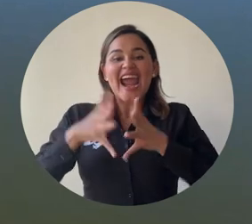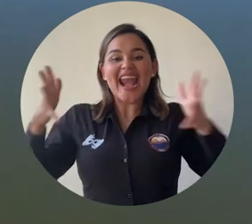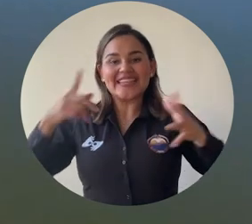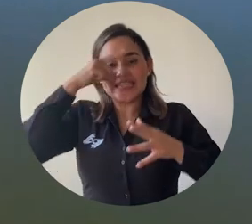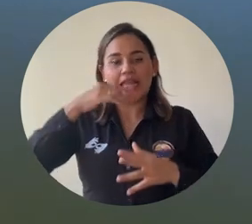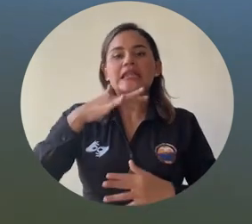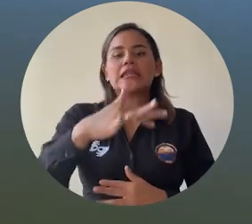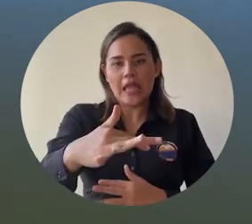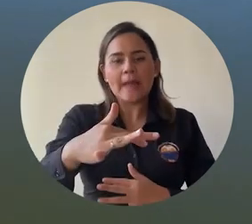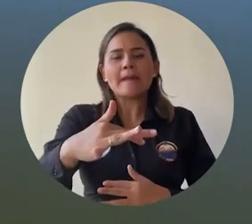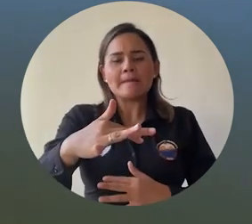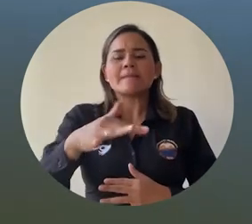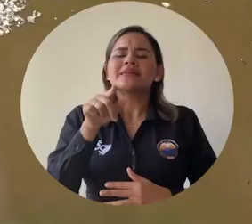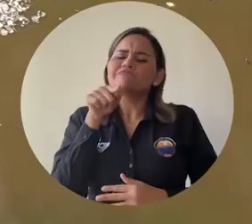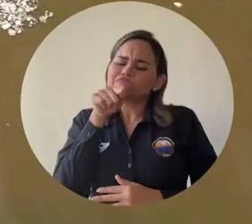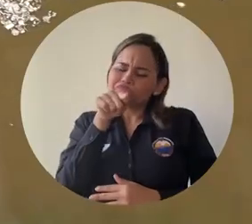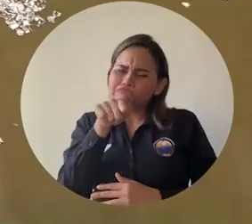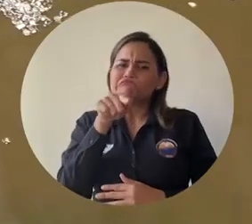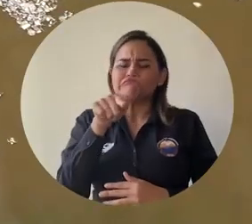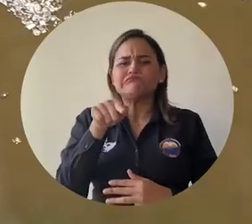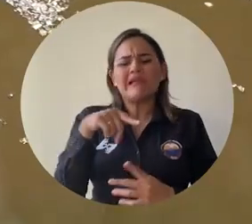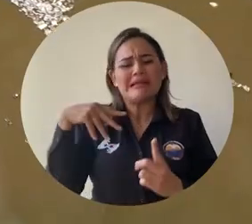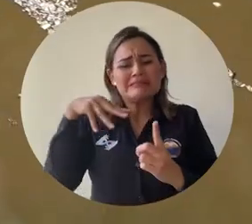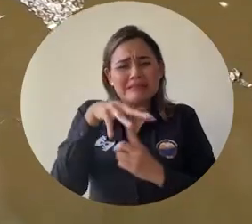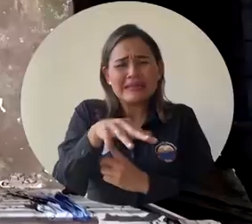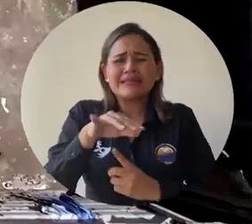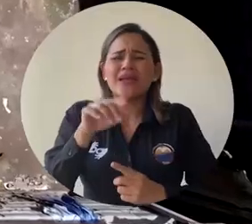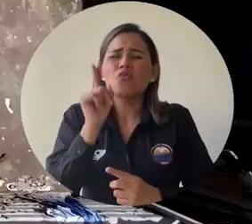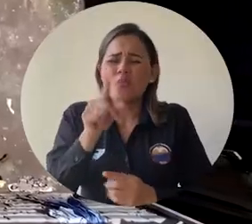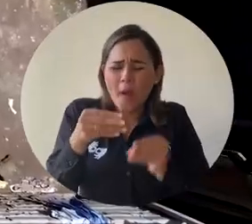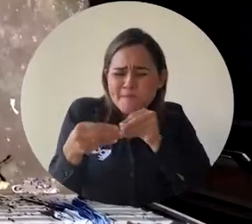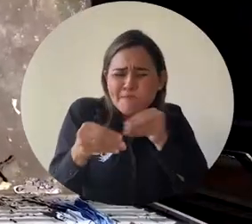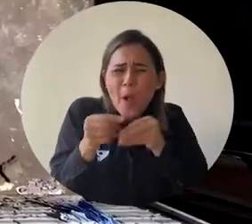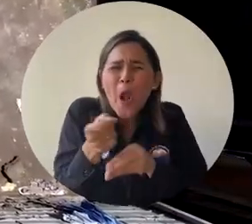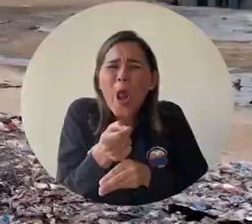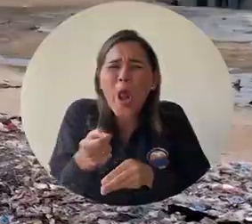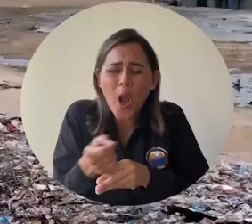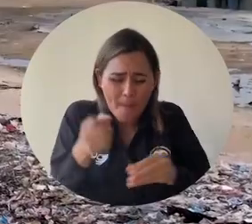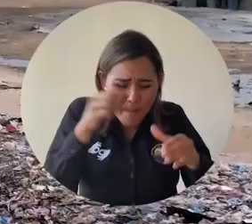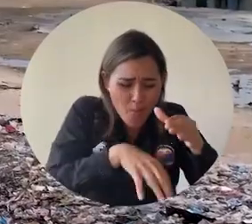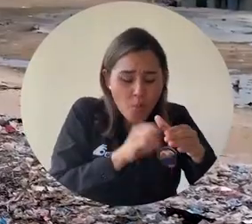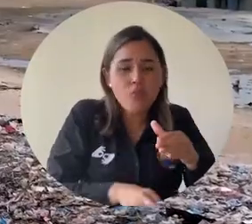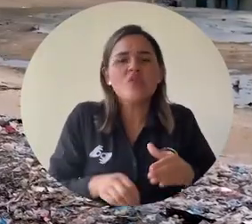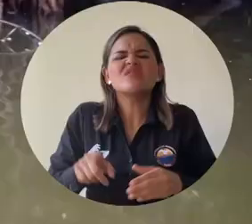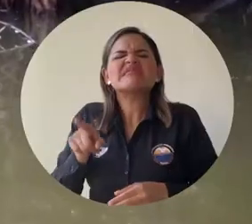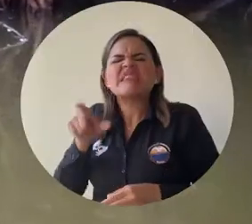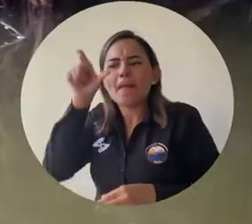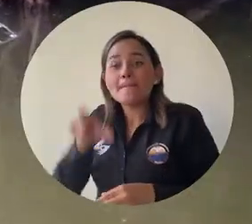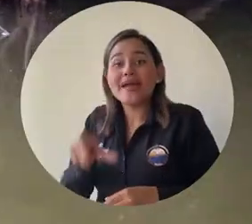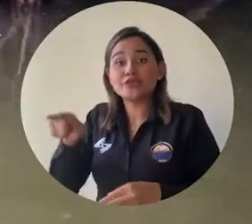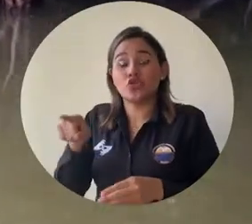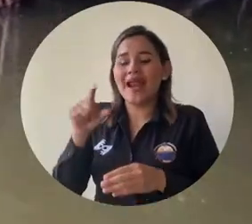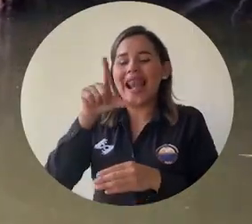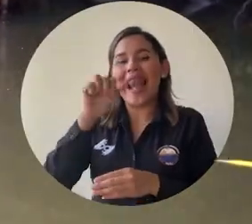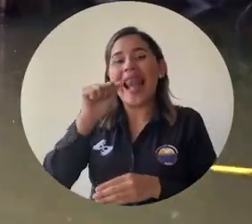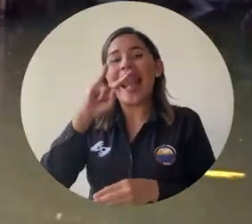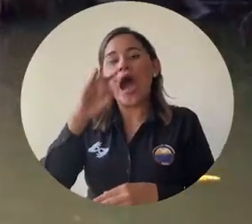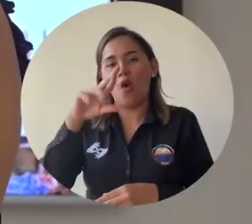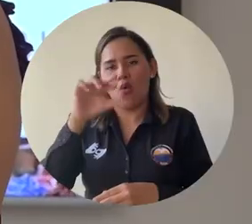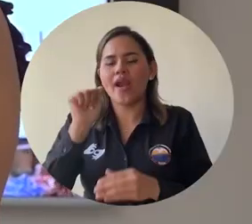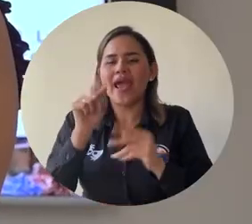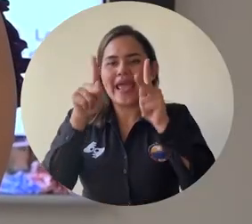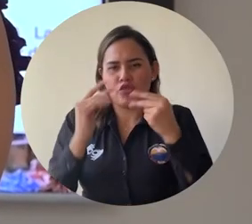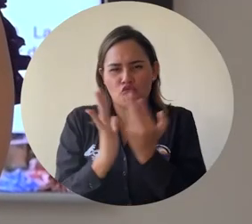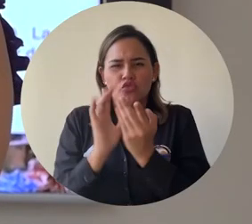La Ciénaga Grande de Santa Marta está en riesgo por la contaminación de microplásticos. Así lo ha revelado un trabajo de investigación realizado por Laura